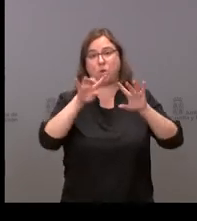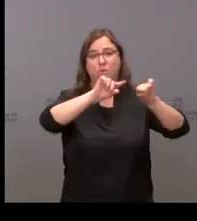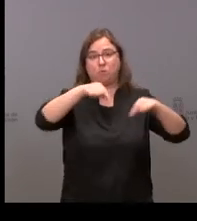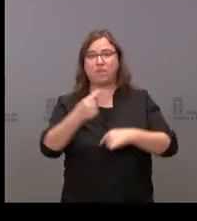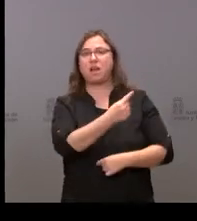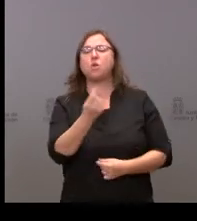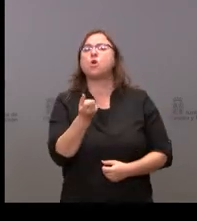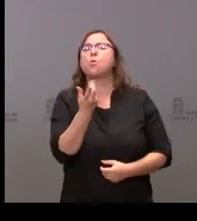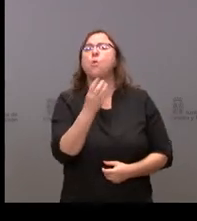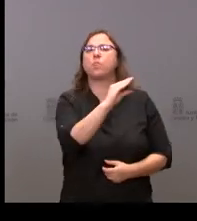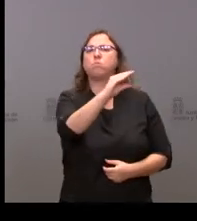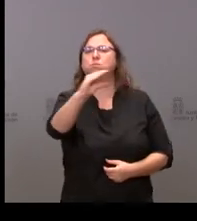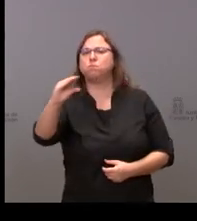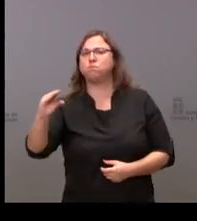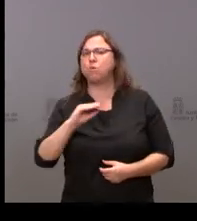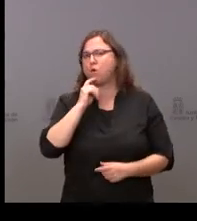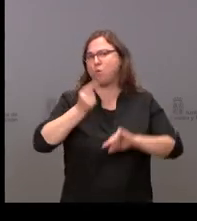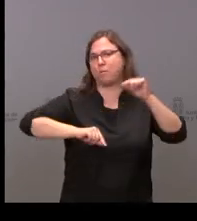la comunidad para la industria gracias